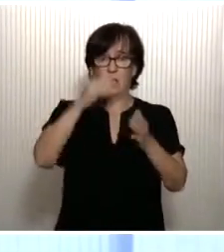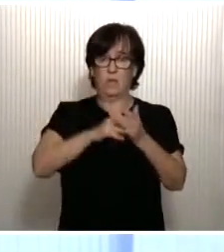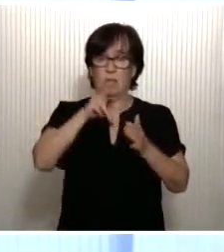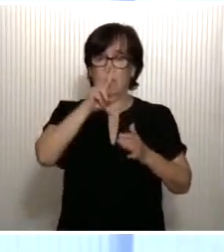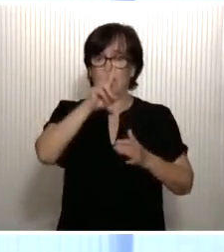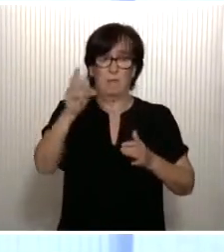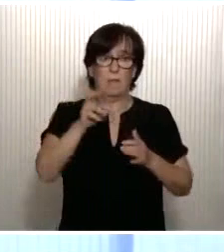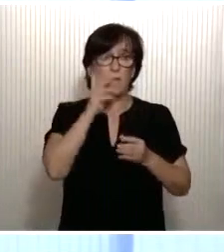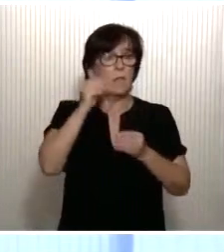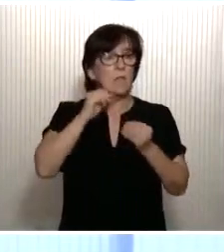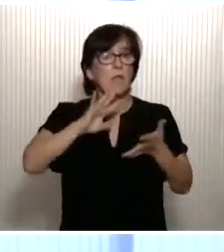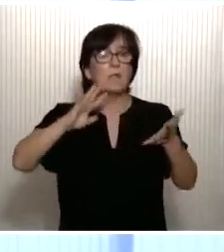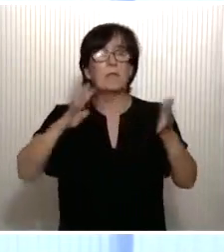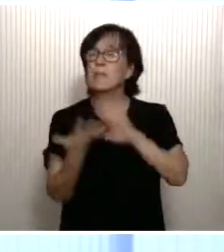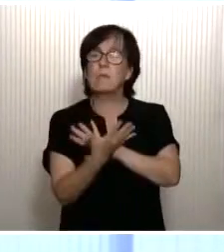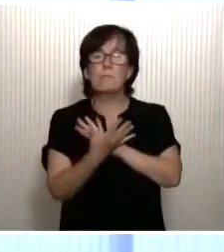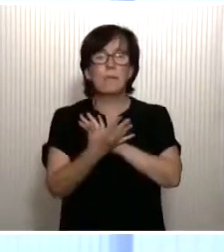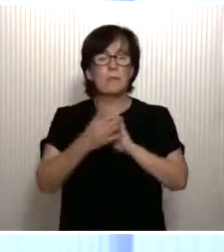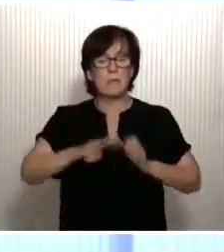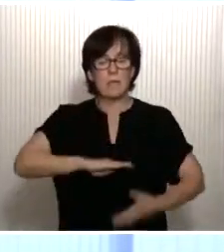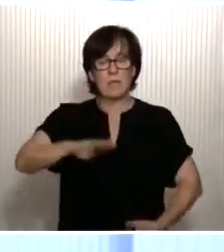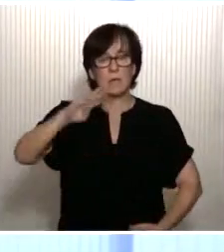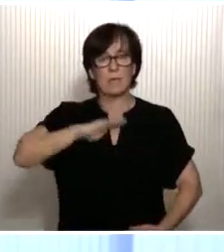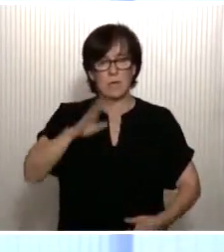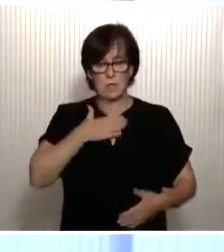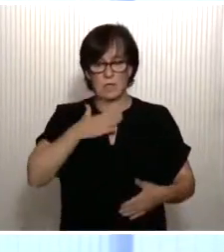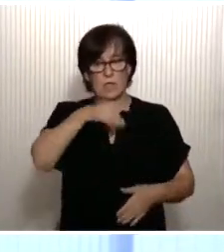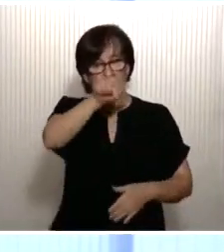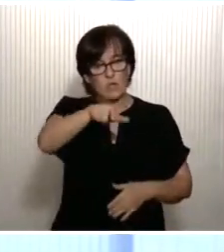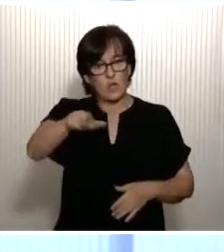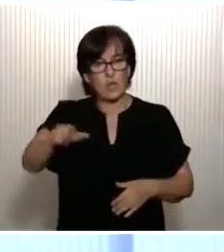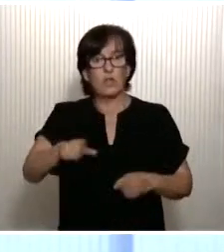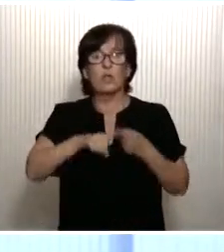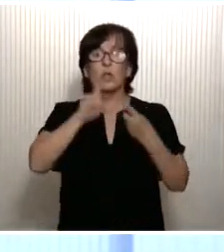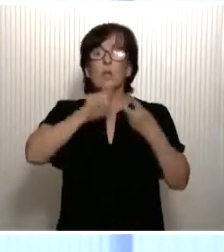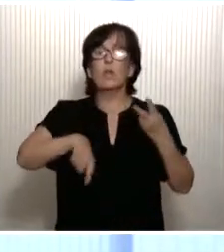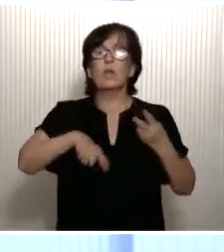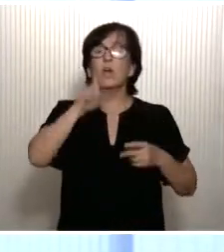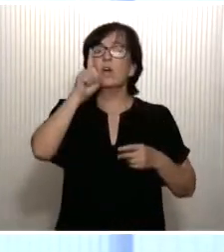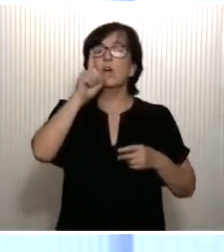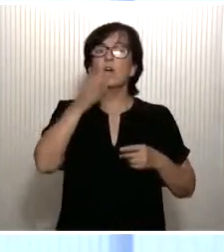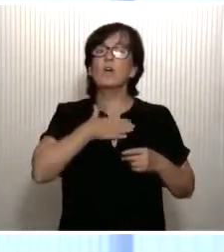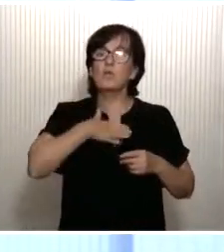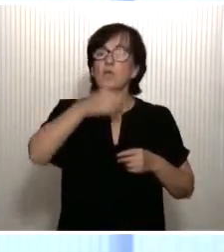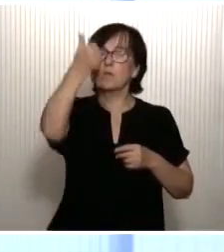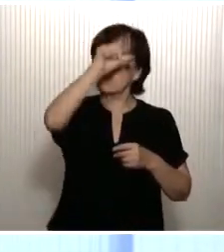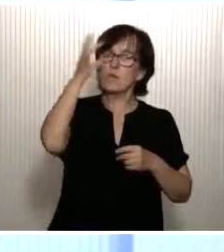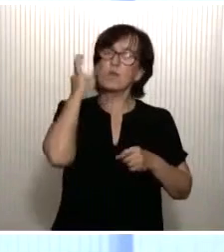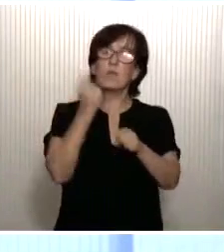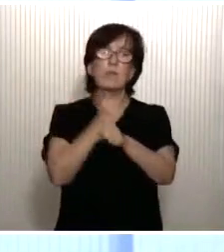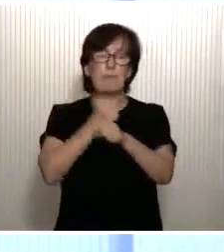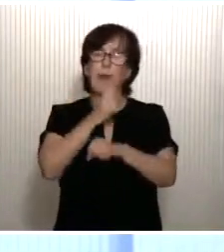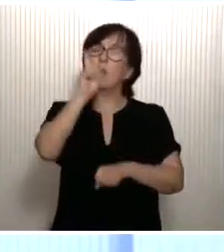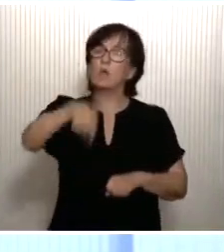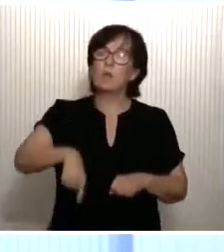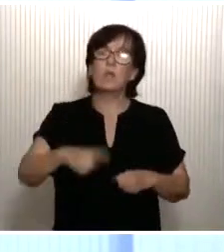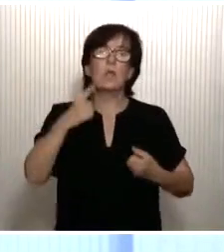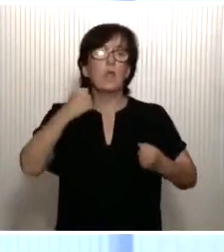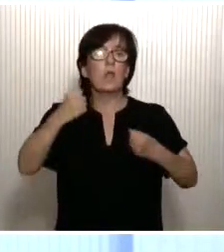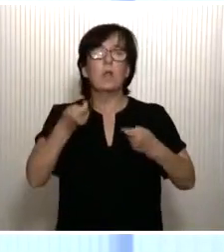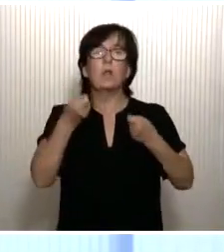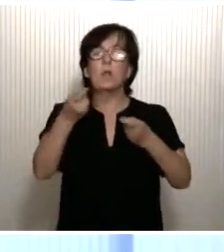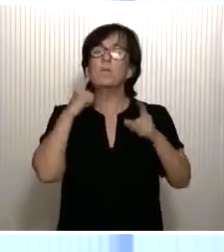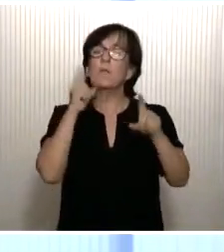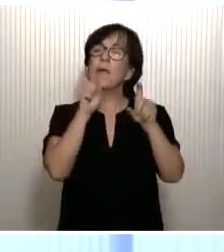Por tanto, es preciso transformar las capacidades de nuestra ciudadanía, sobre todo de nuestros trabajadores y trabajadoras, y también el potencial de nuestras